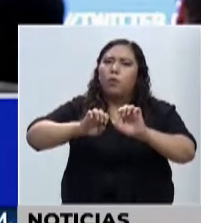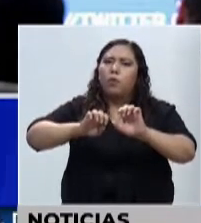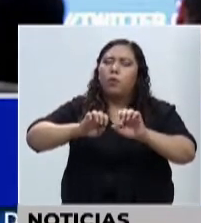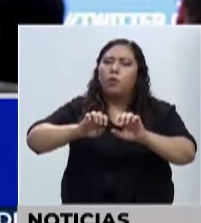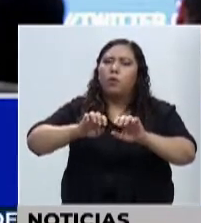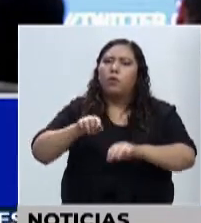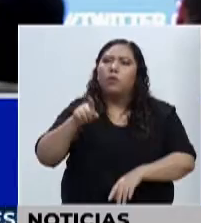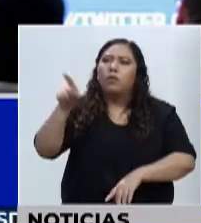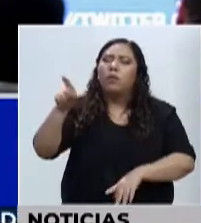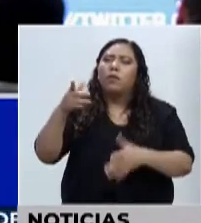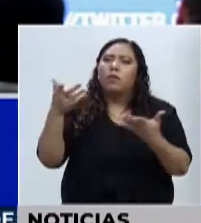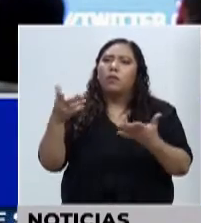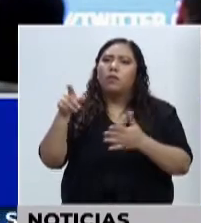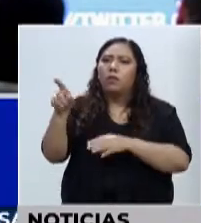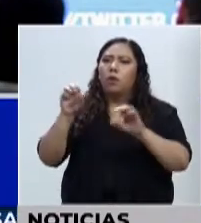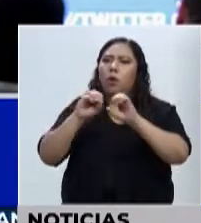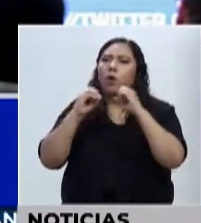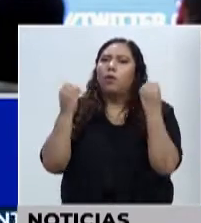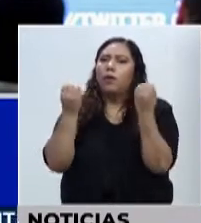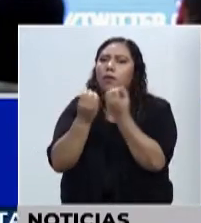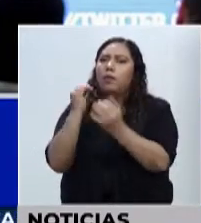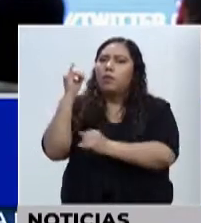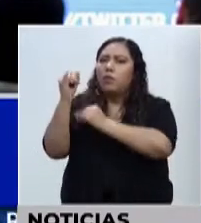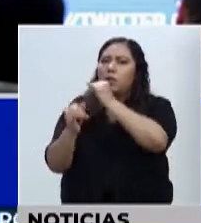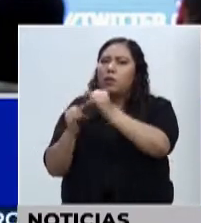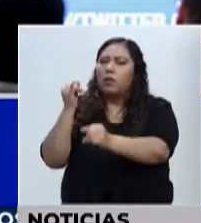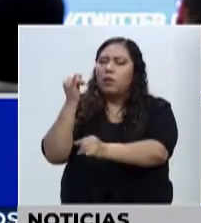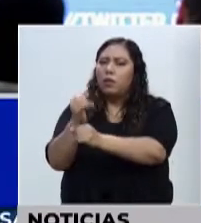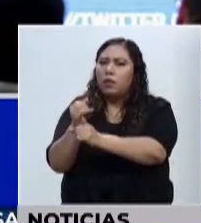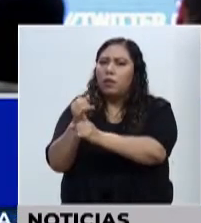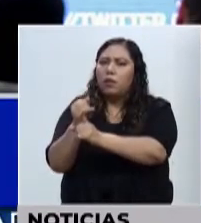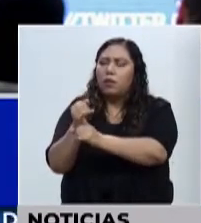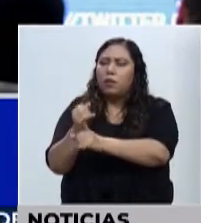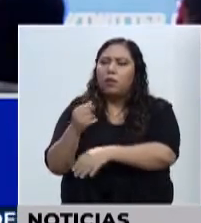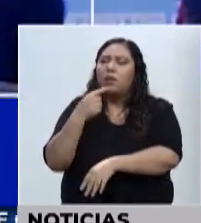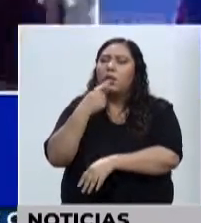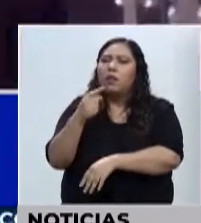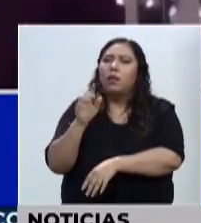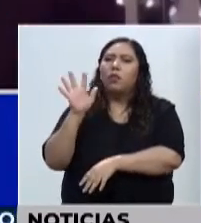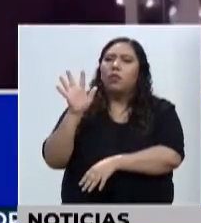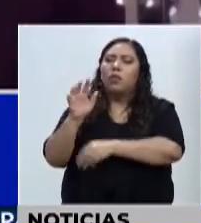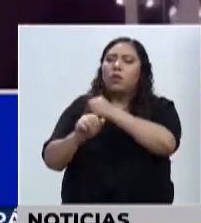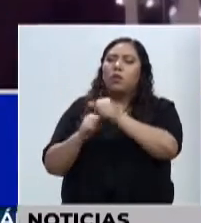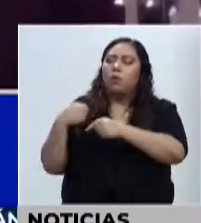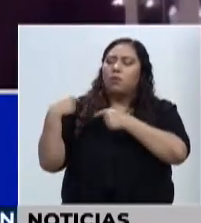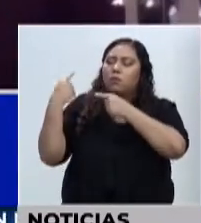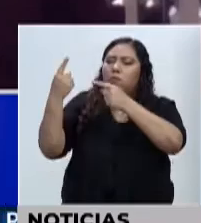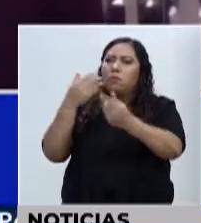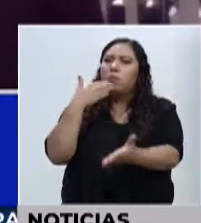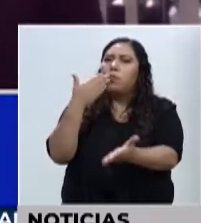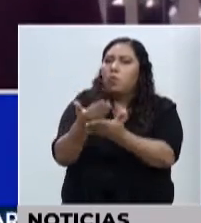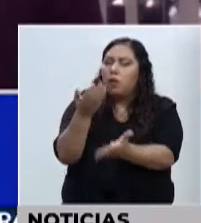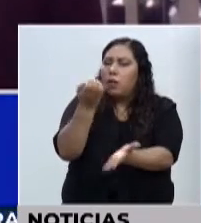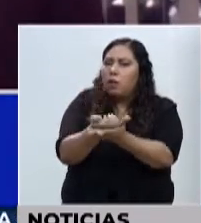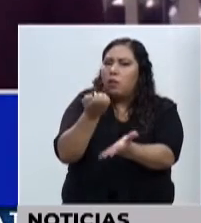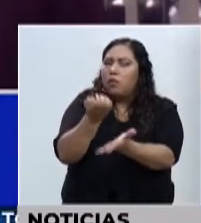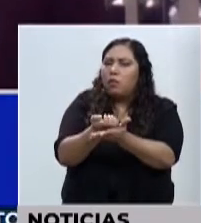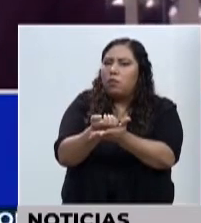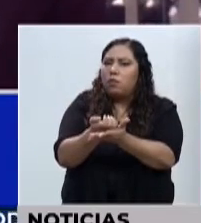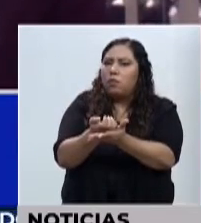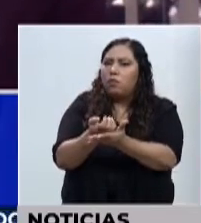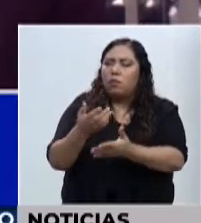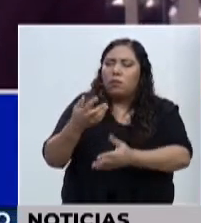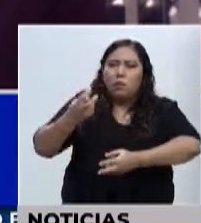publicación de Standard & Poor's, basados en cinco años de mantener una economía estable en el país, a pesar de que en los últimos